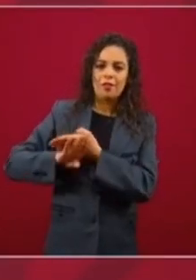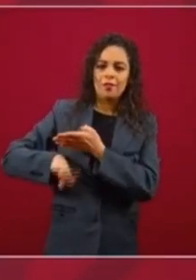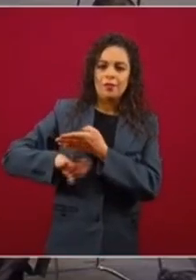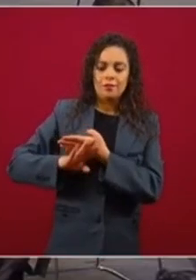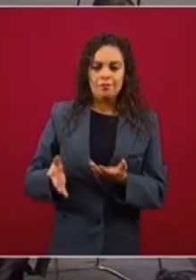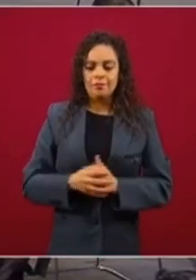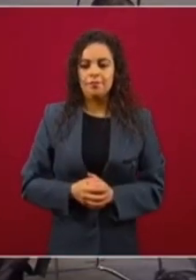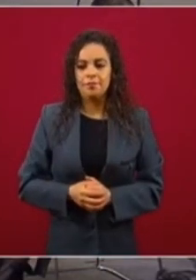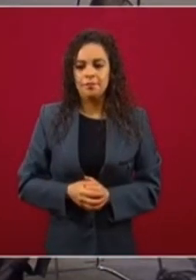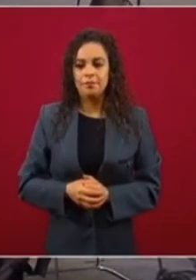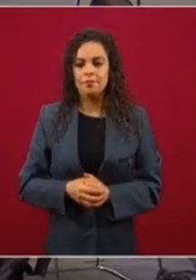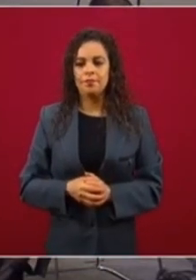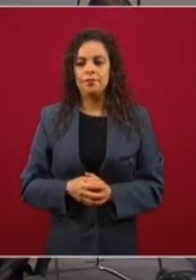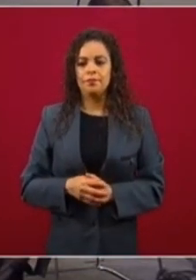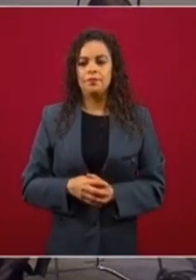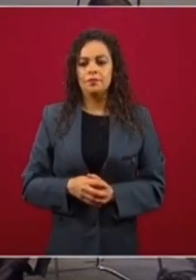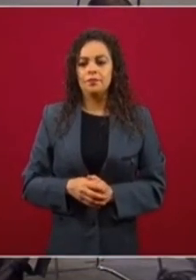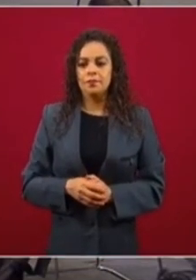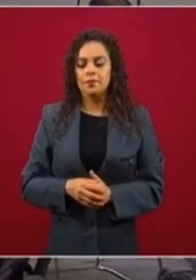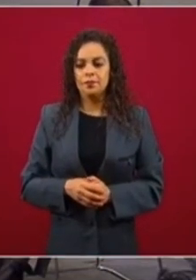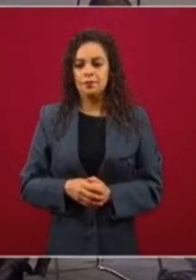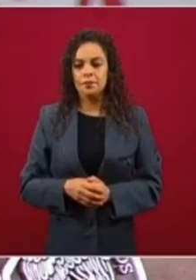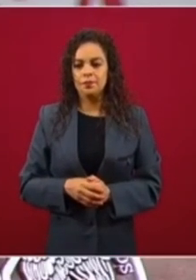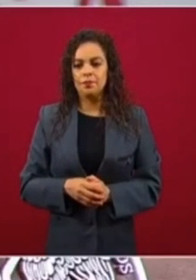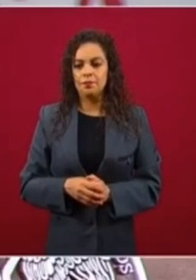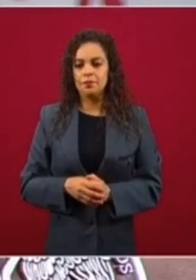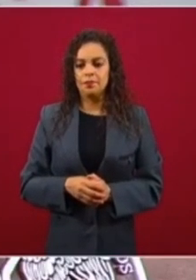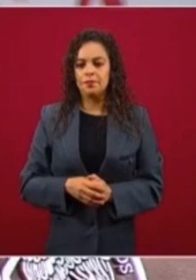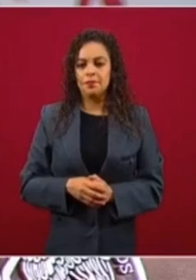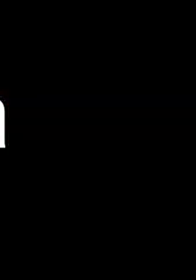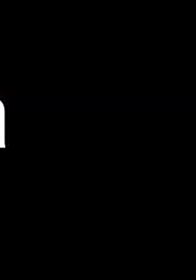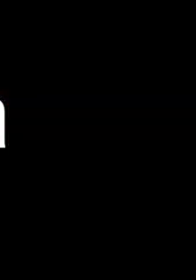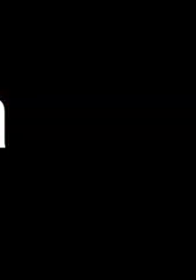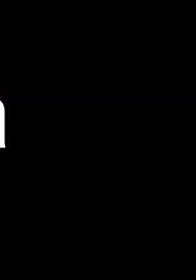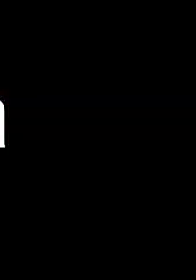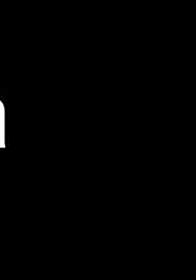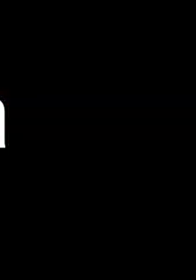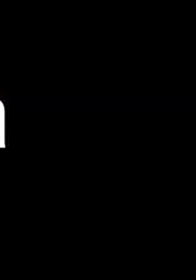¿Por qué no pones en el diccionario que es privatizar? ¿Por pones el diccionario? ¿Por pones diccionario Sí. Sí. Sí. ¡Gracias!